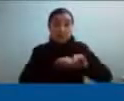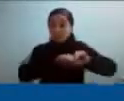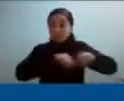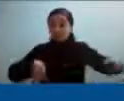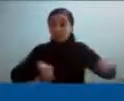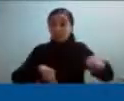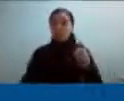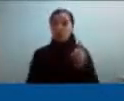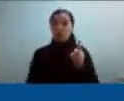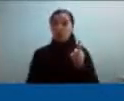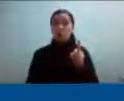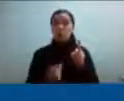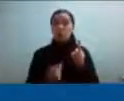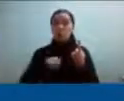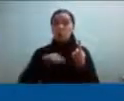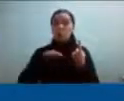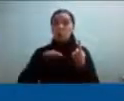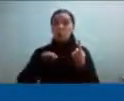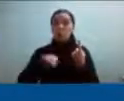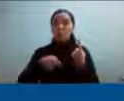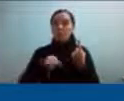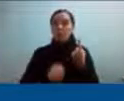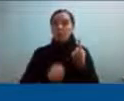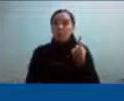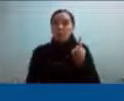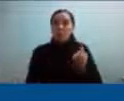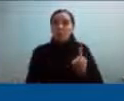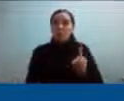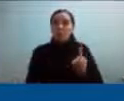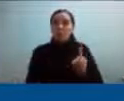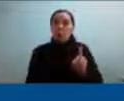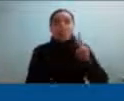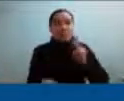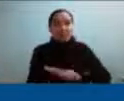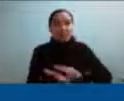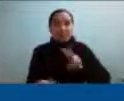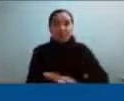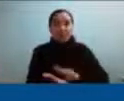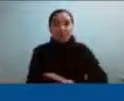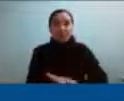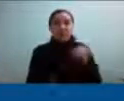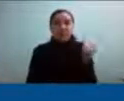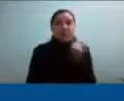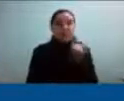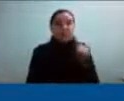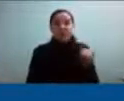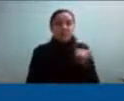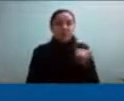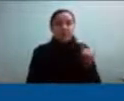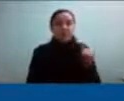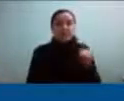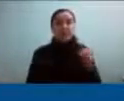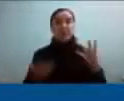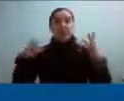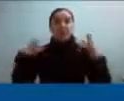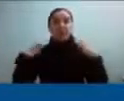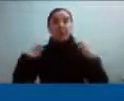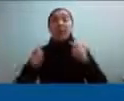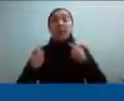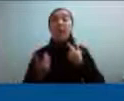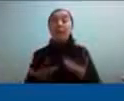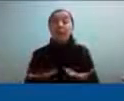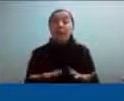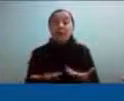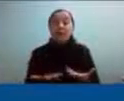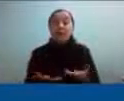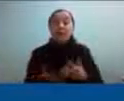misma entonces aquí comenzó como mi verdadera independencia y el hacerme cargo de lo que me pasaba yo en ese momento me sentía